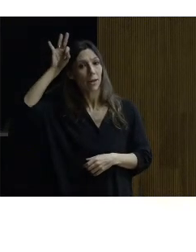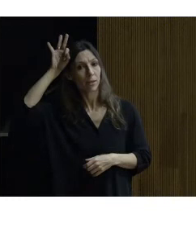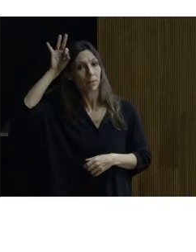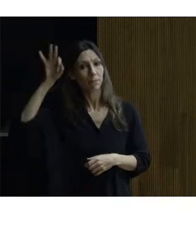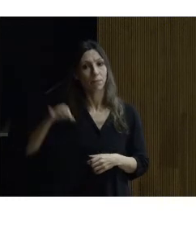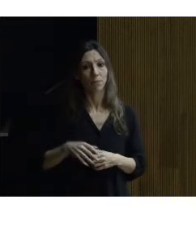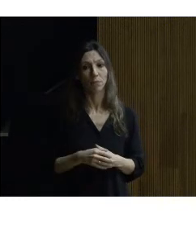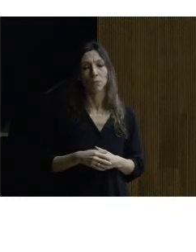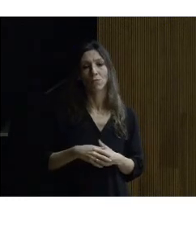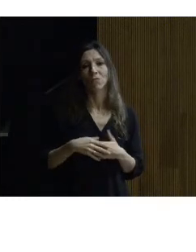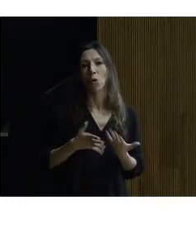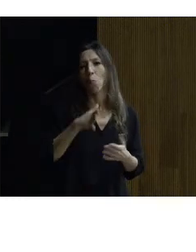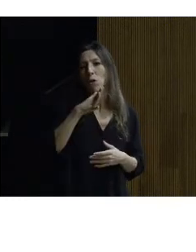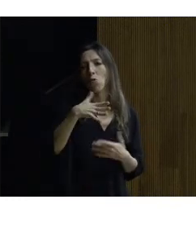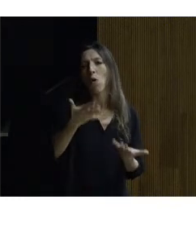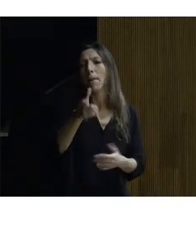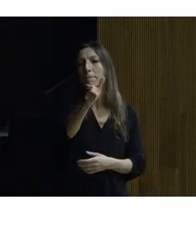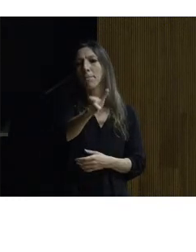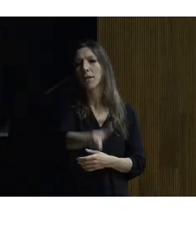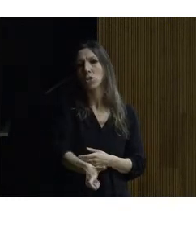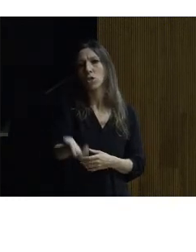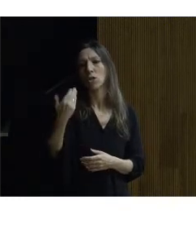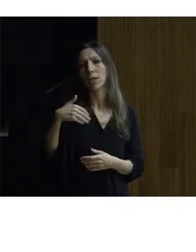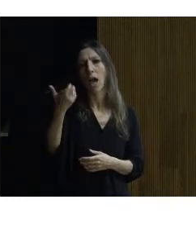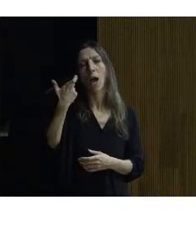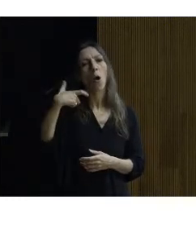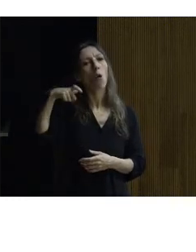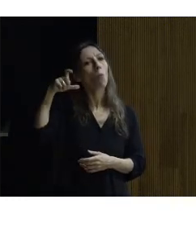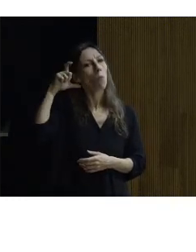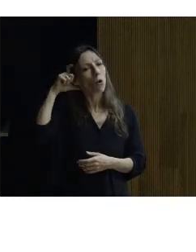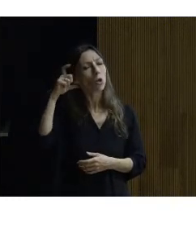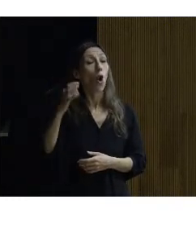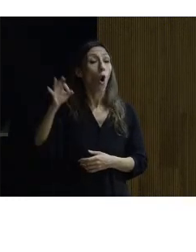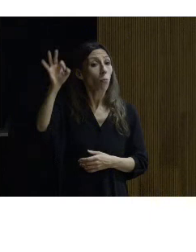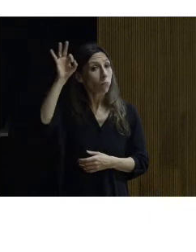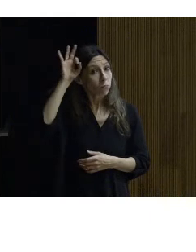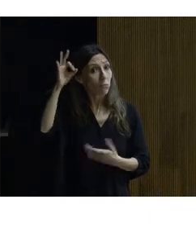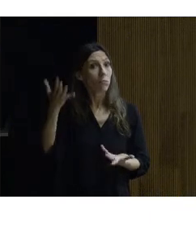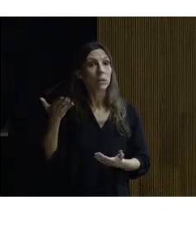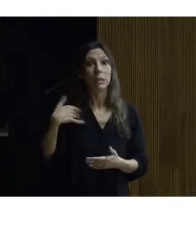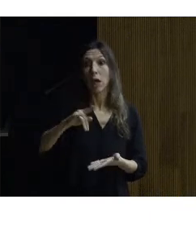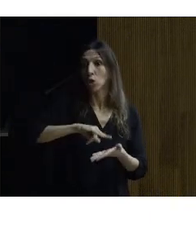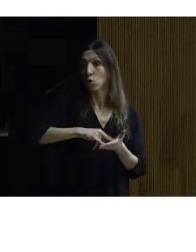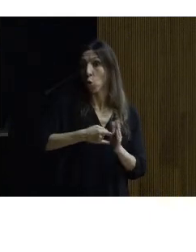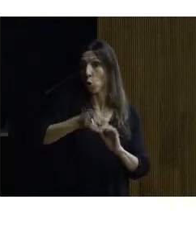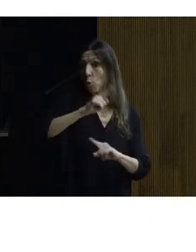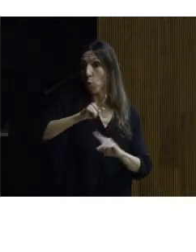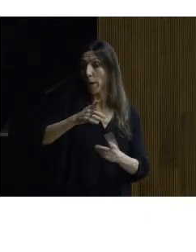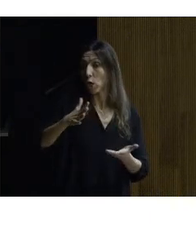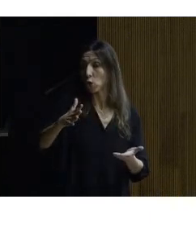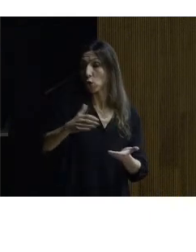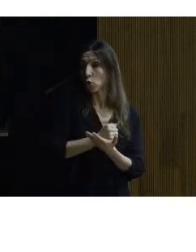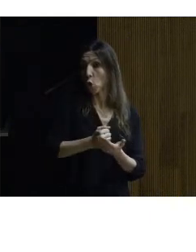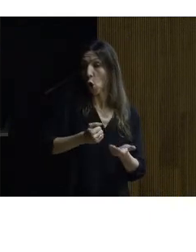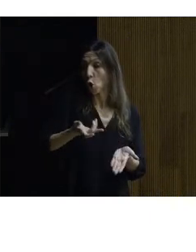y por qué una persona que ya lleva una prótesis auditiva que se supone que le está resolviendo todos los problemas y que tiene que